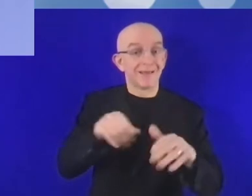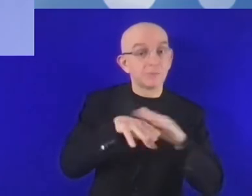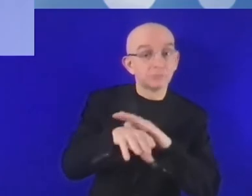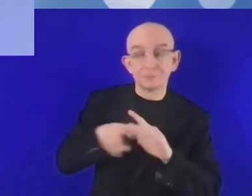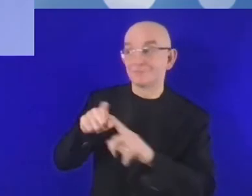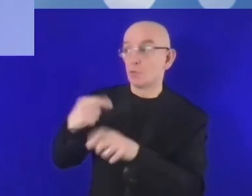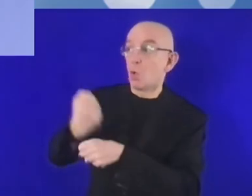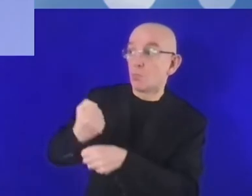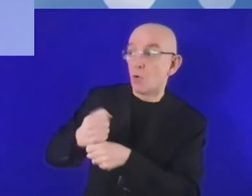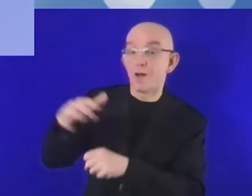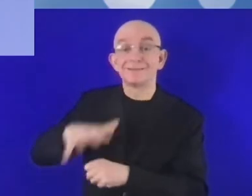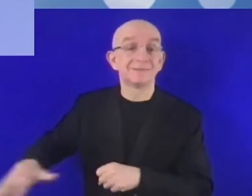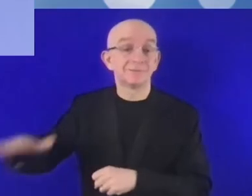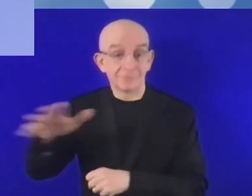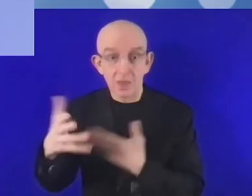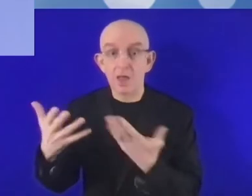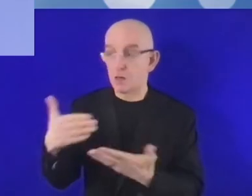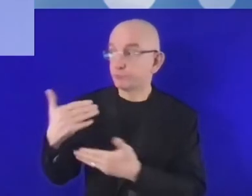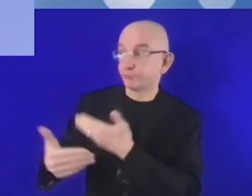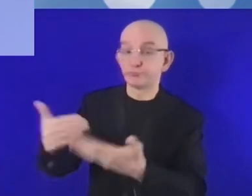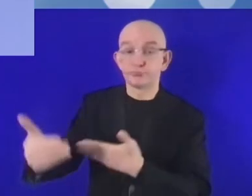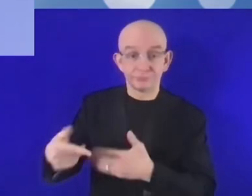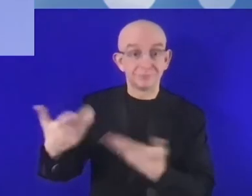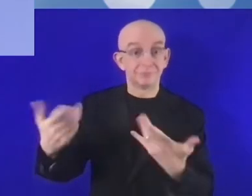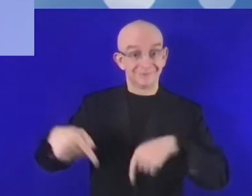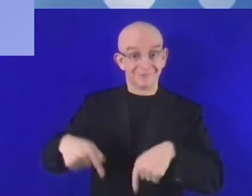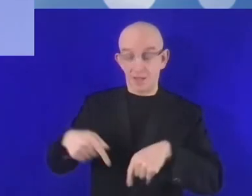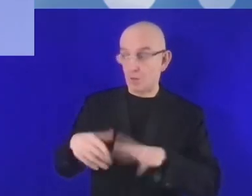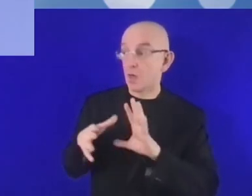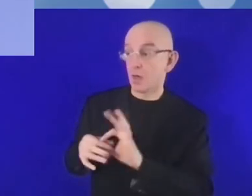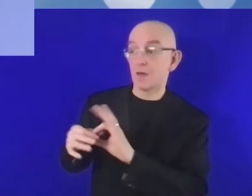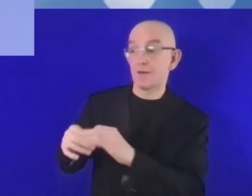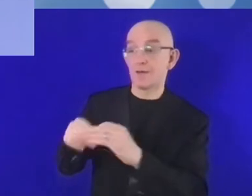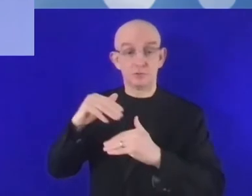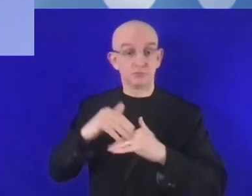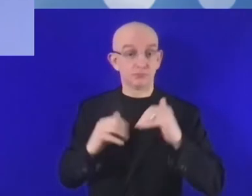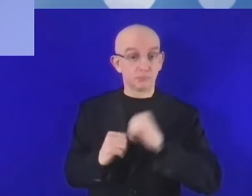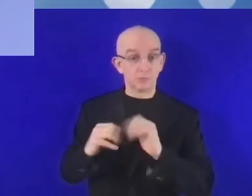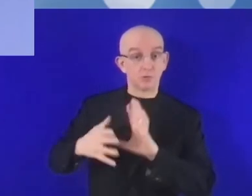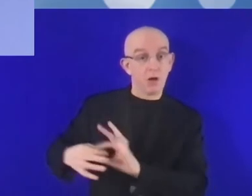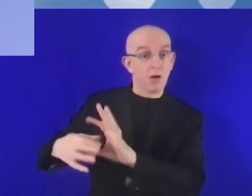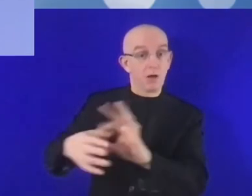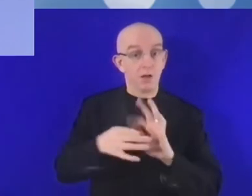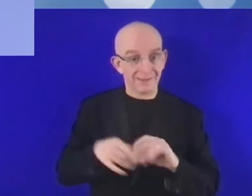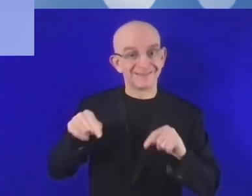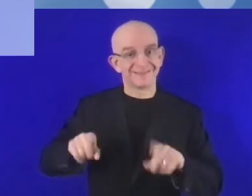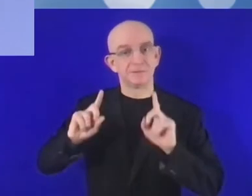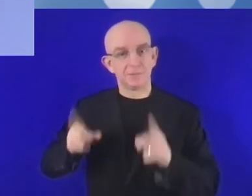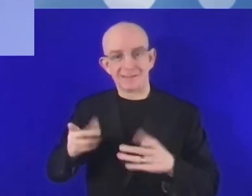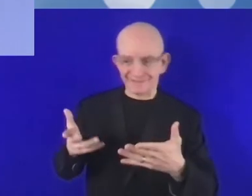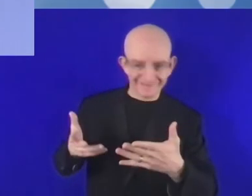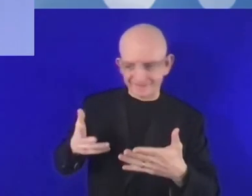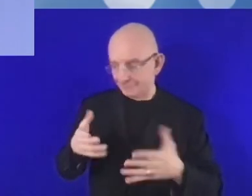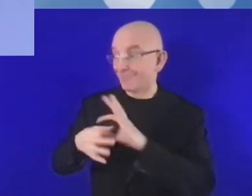financieros necesarios si queremos mejorar la